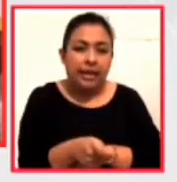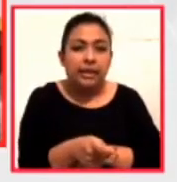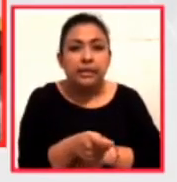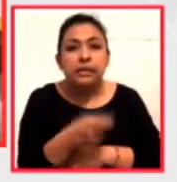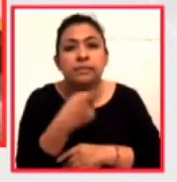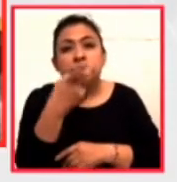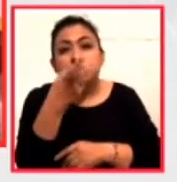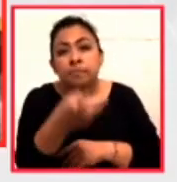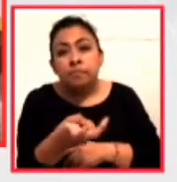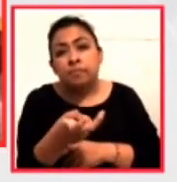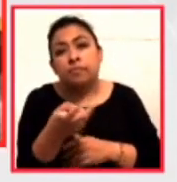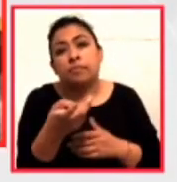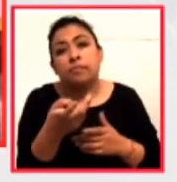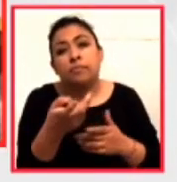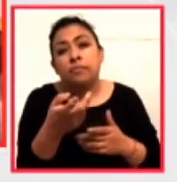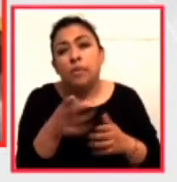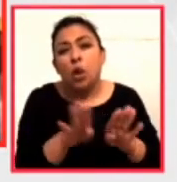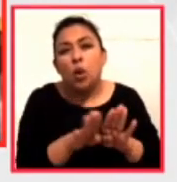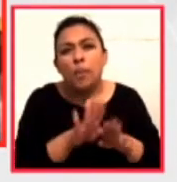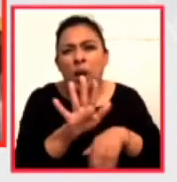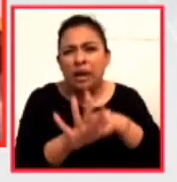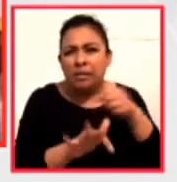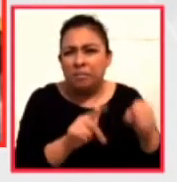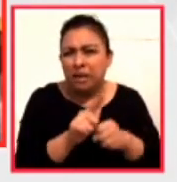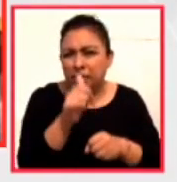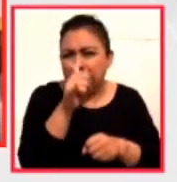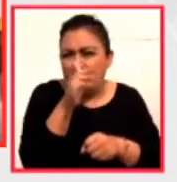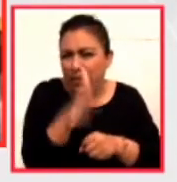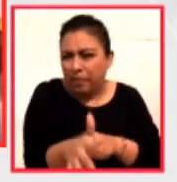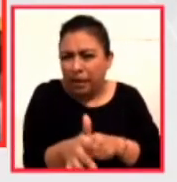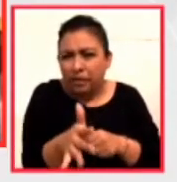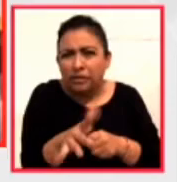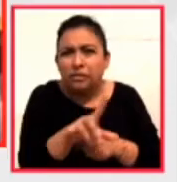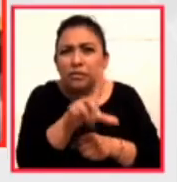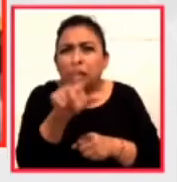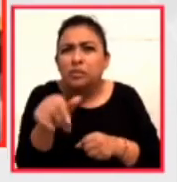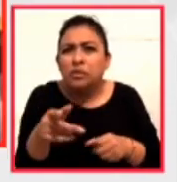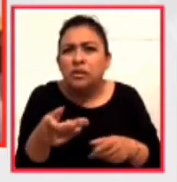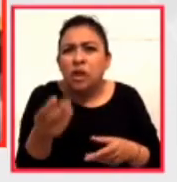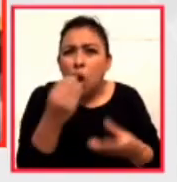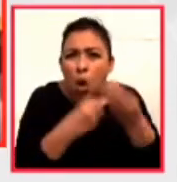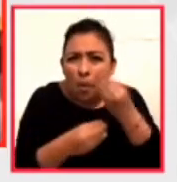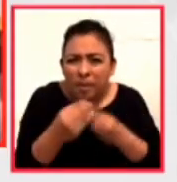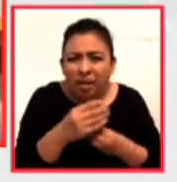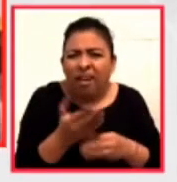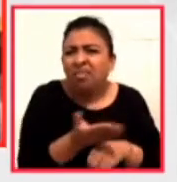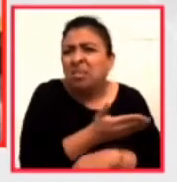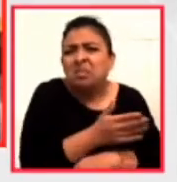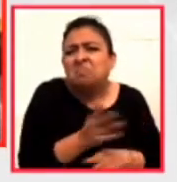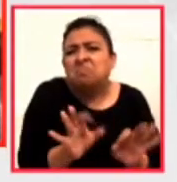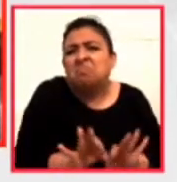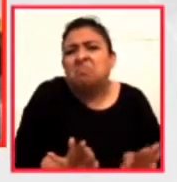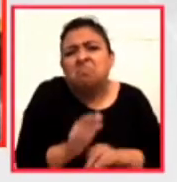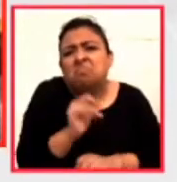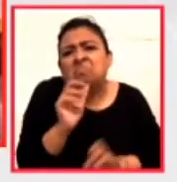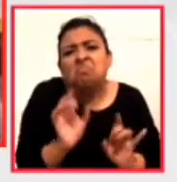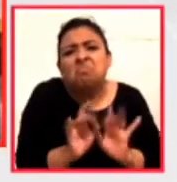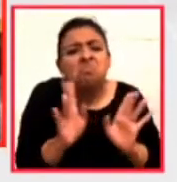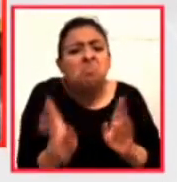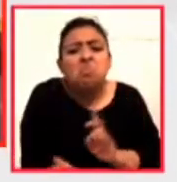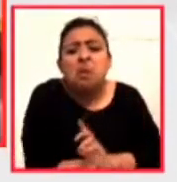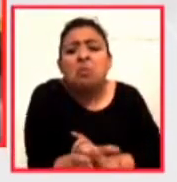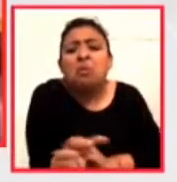consumo de animales salvajes tenga consecuencias que antes no eran tan importantes porque ocurrieran en un pueblito